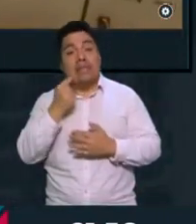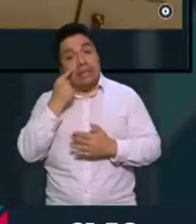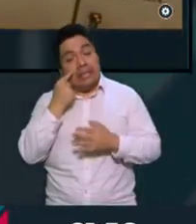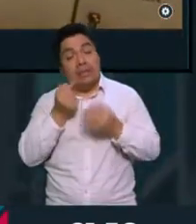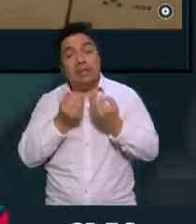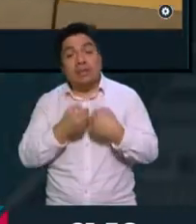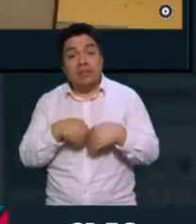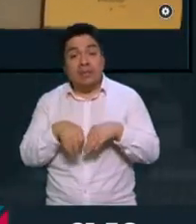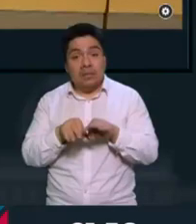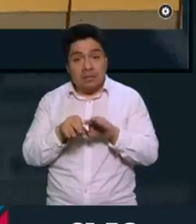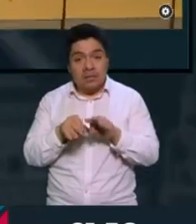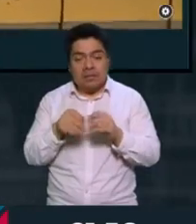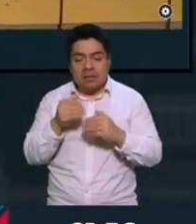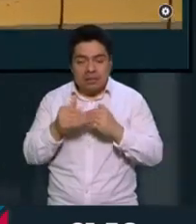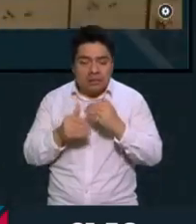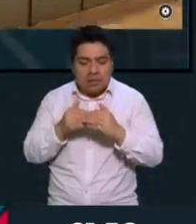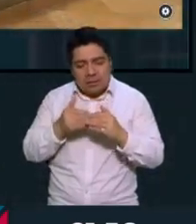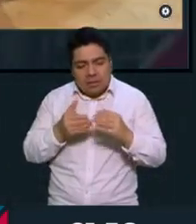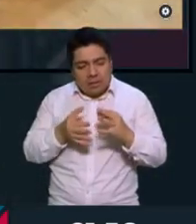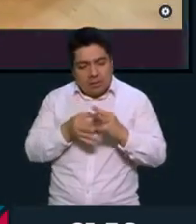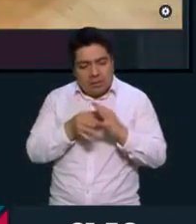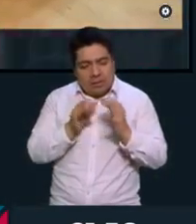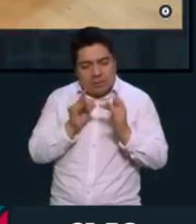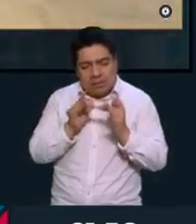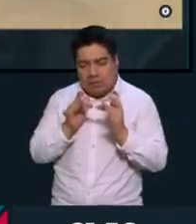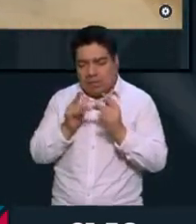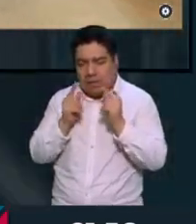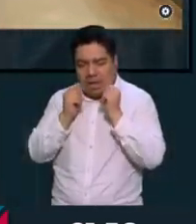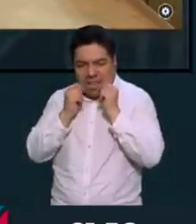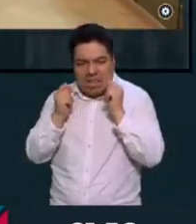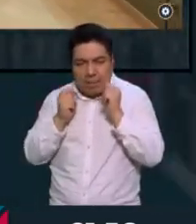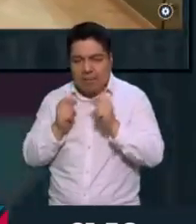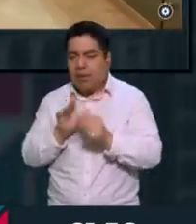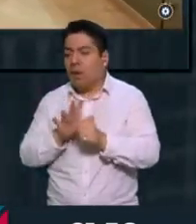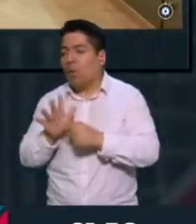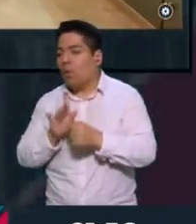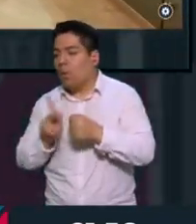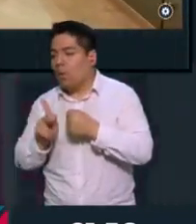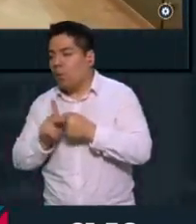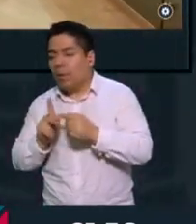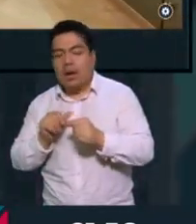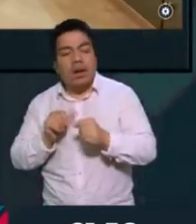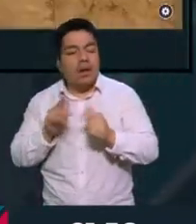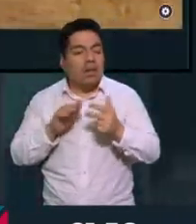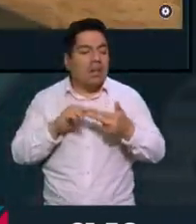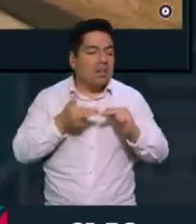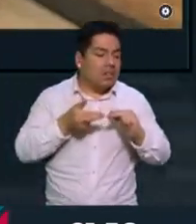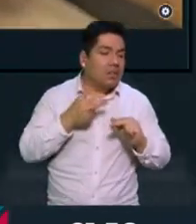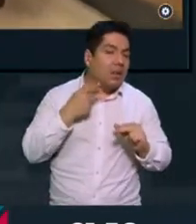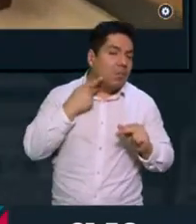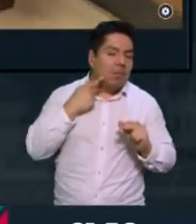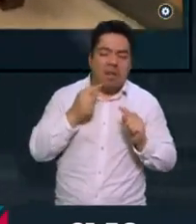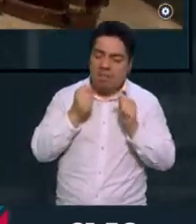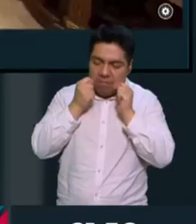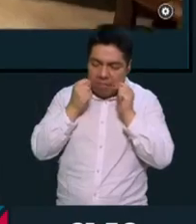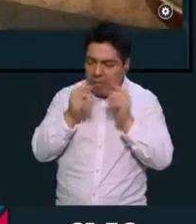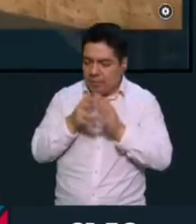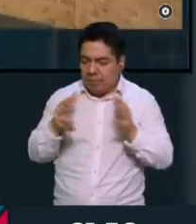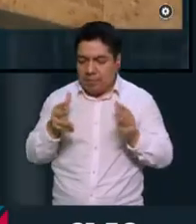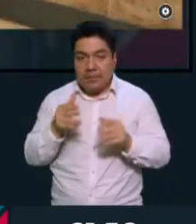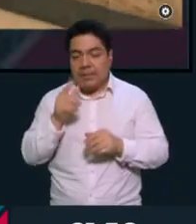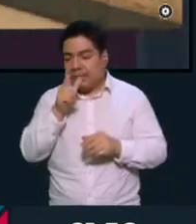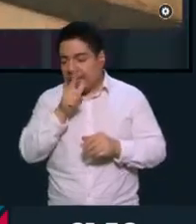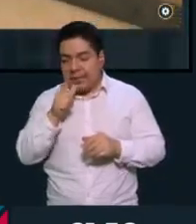importante crear esos puentes independientemente de los países, independientemente de las relaciones políticas que puedan existir, hay una